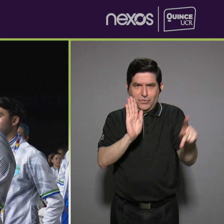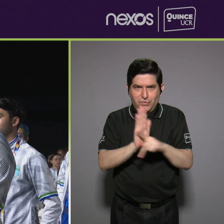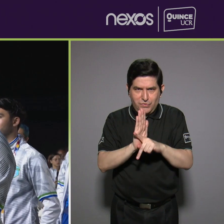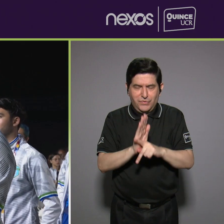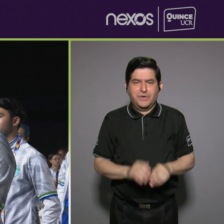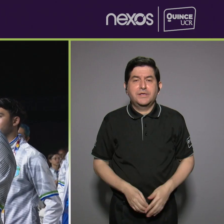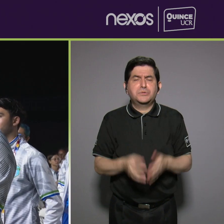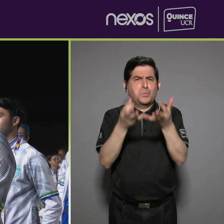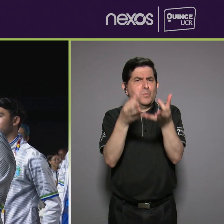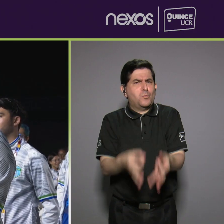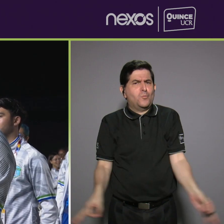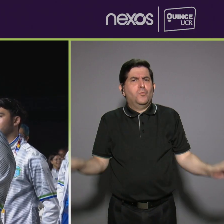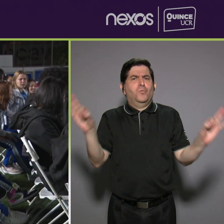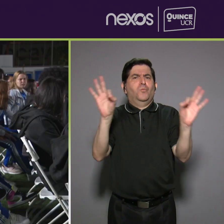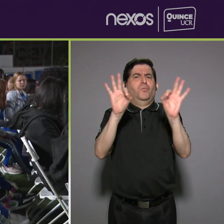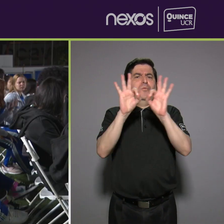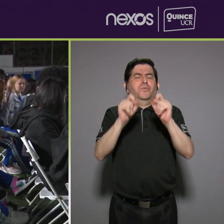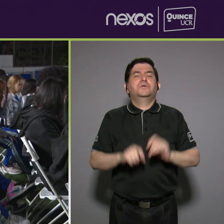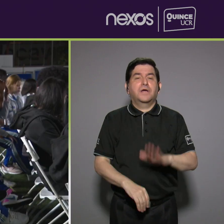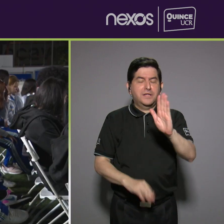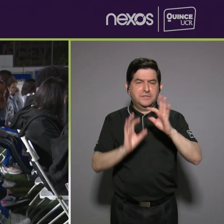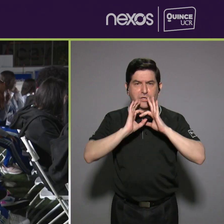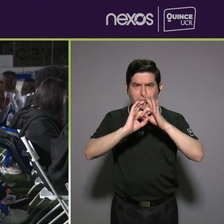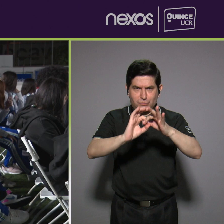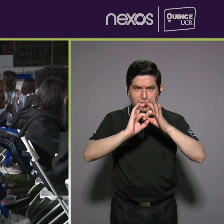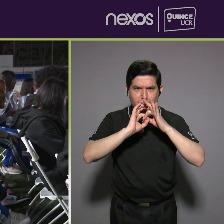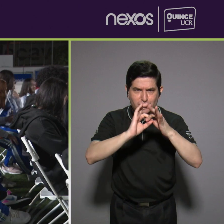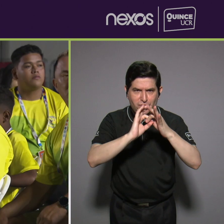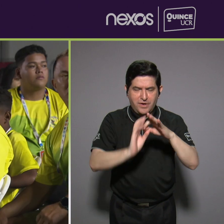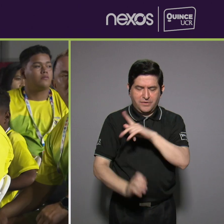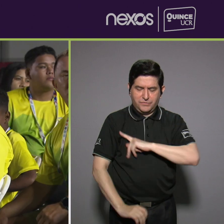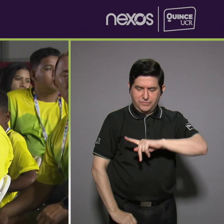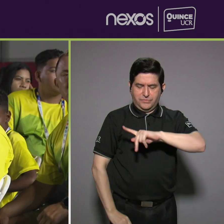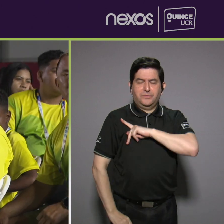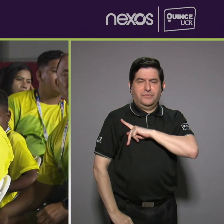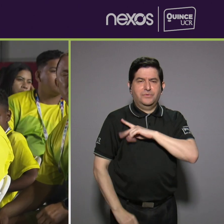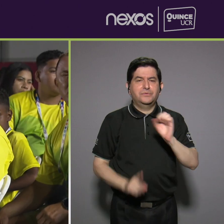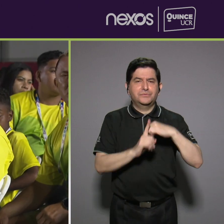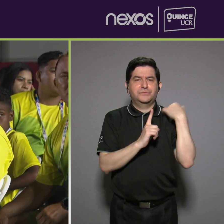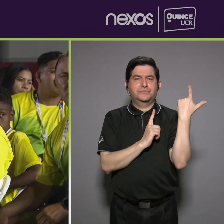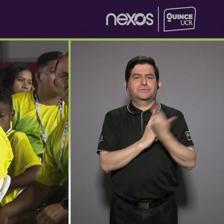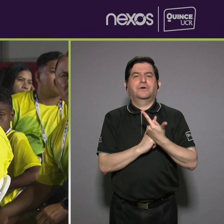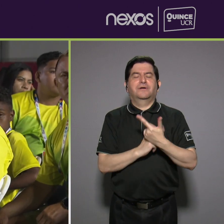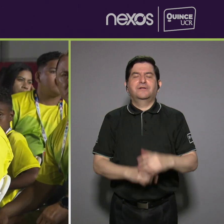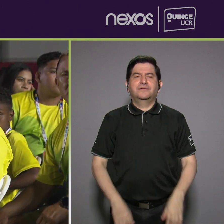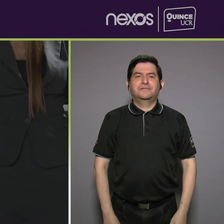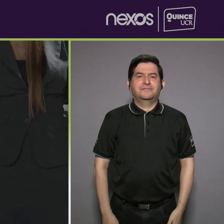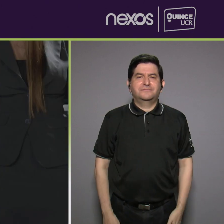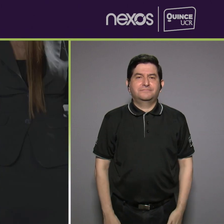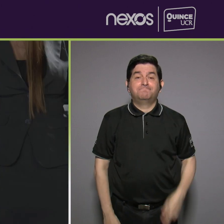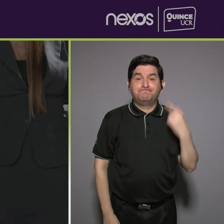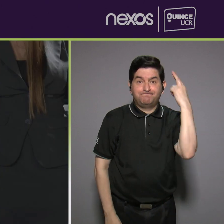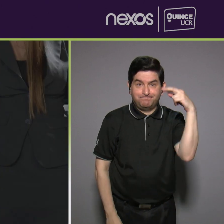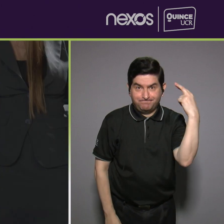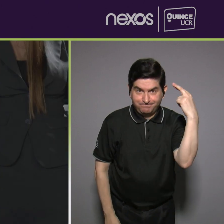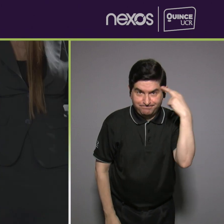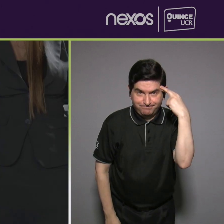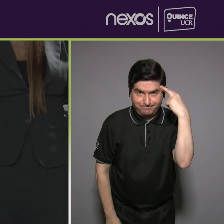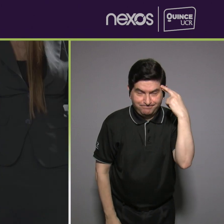sumamente importantes en sus relaciones personales y sociales por esto